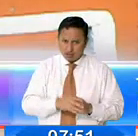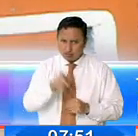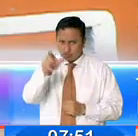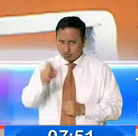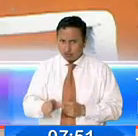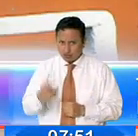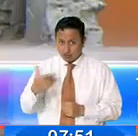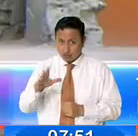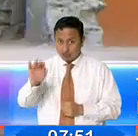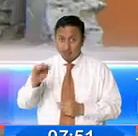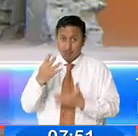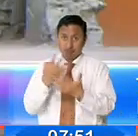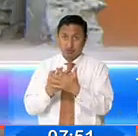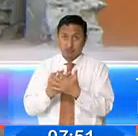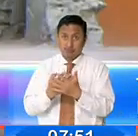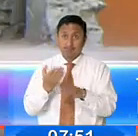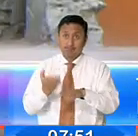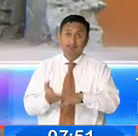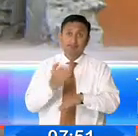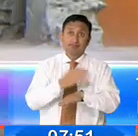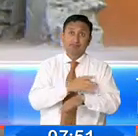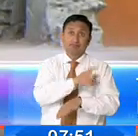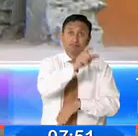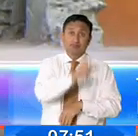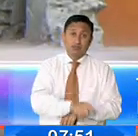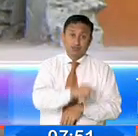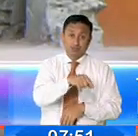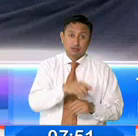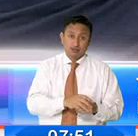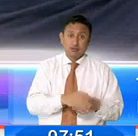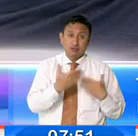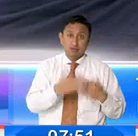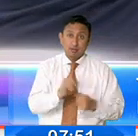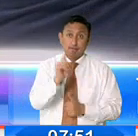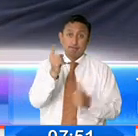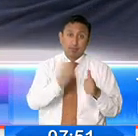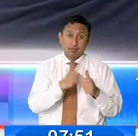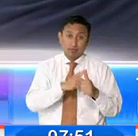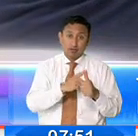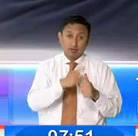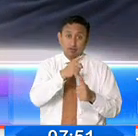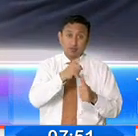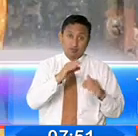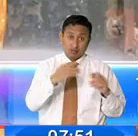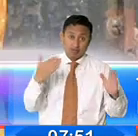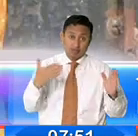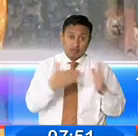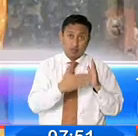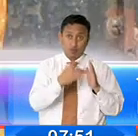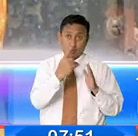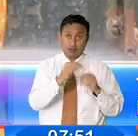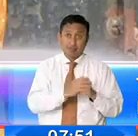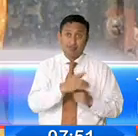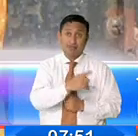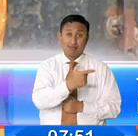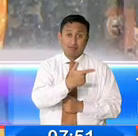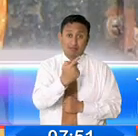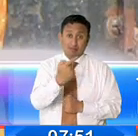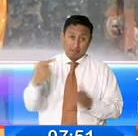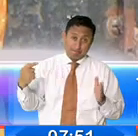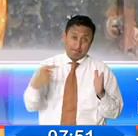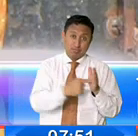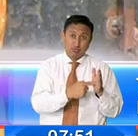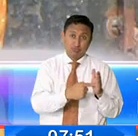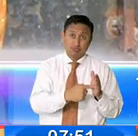persona detenida. Hace pocos meses la víctima ya recibió un primer atentado en su contra. Ahora, en la puerta de ingreso a su